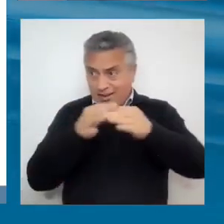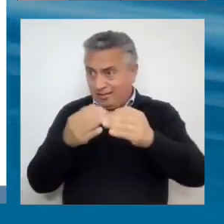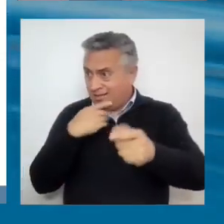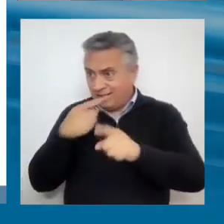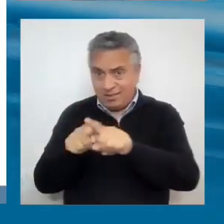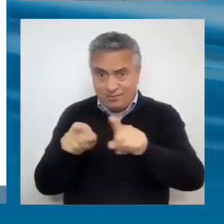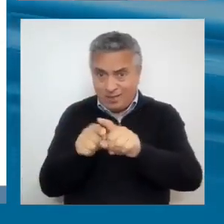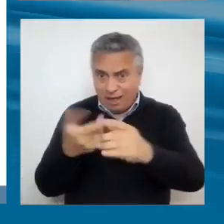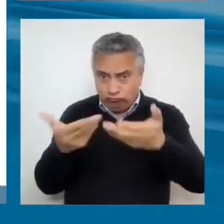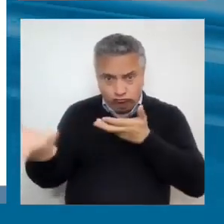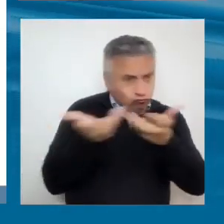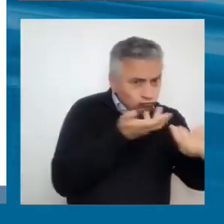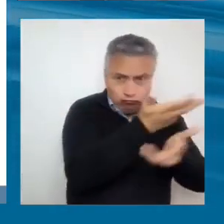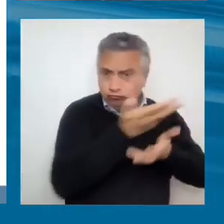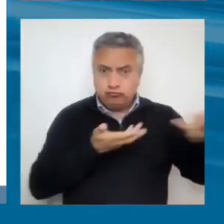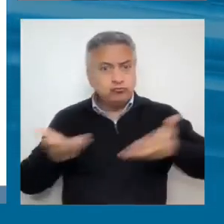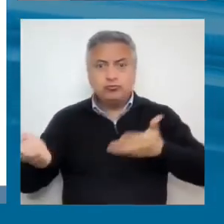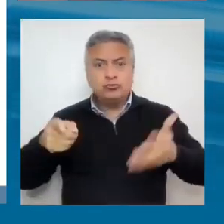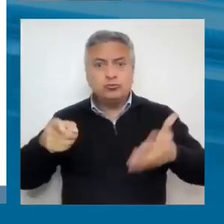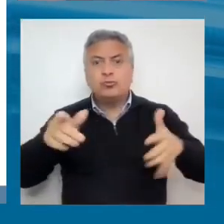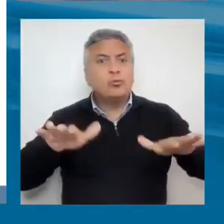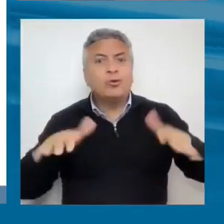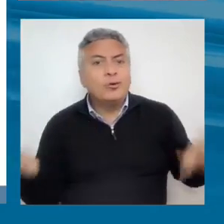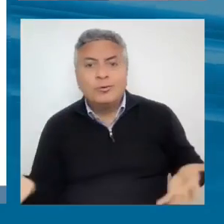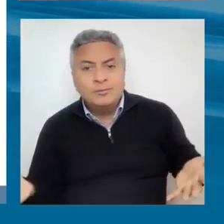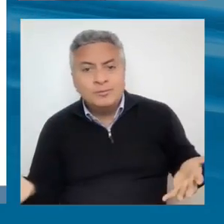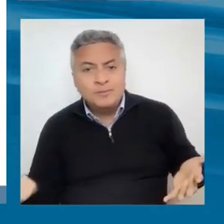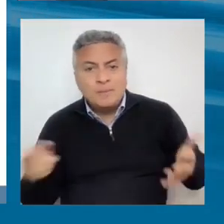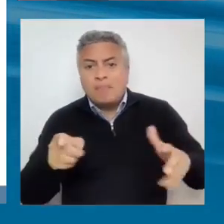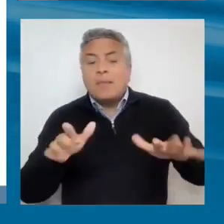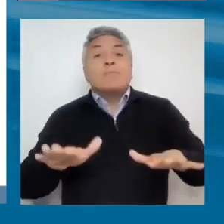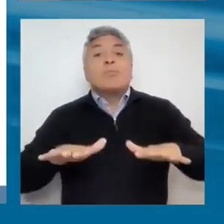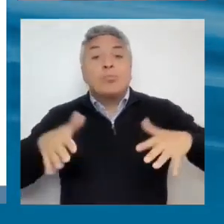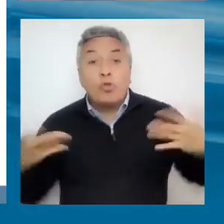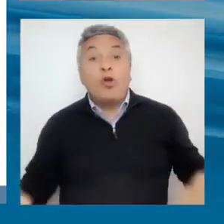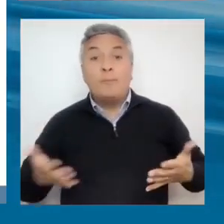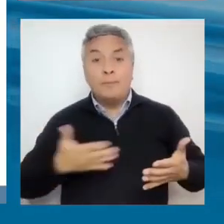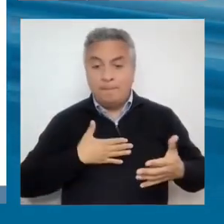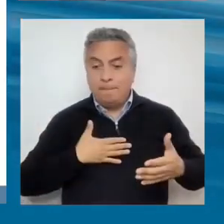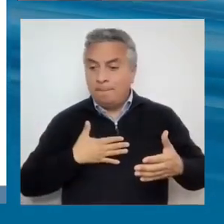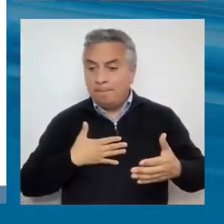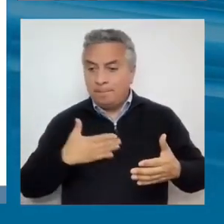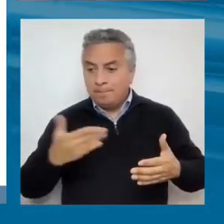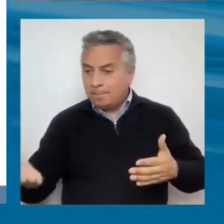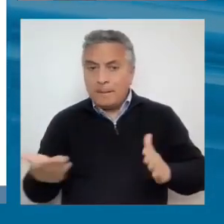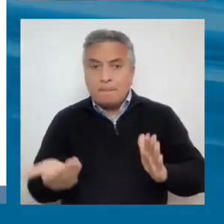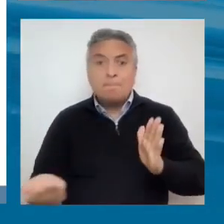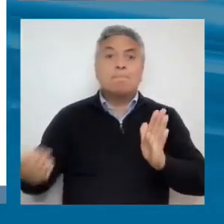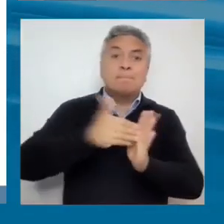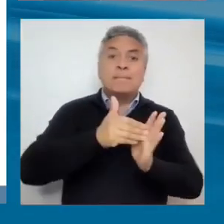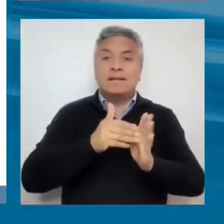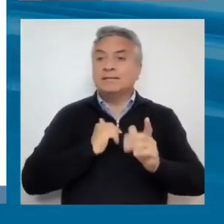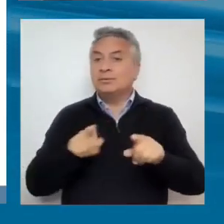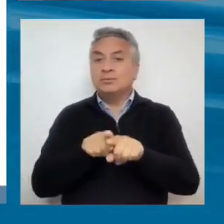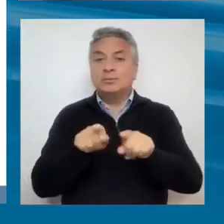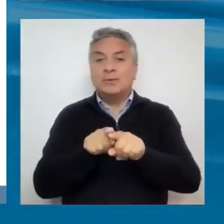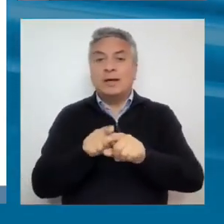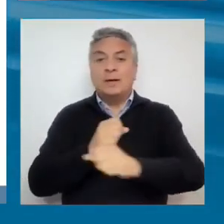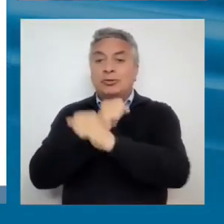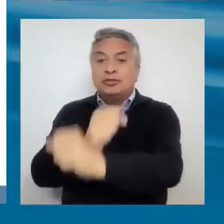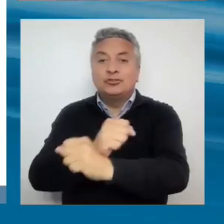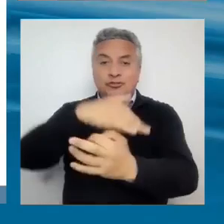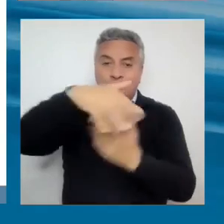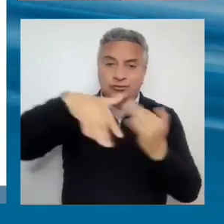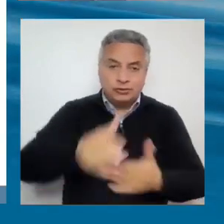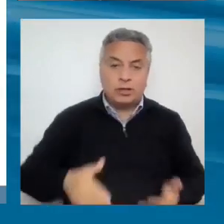es la pregunta de los cómos. ¿Cómo ampliamos la protección social? ¿Cómo avanzamos hacia un crecimiento más